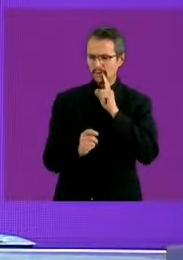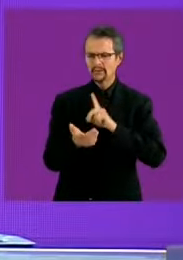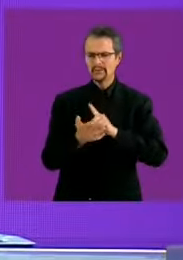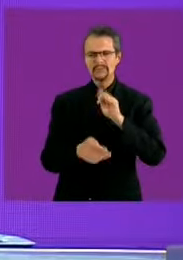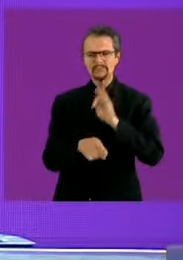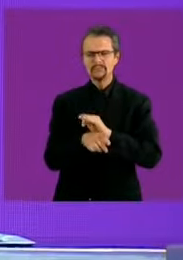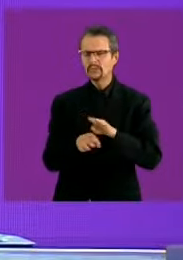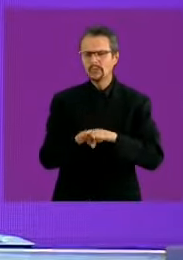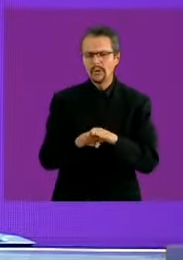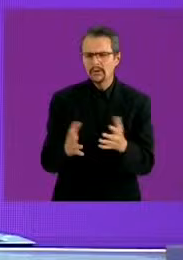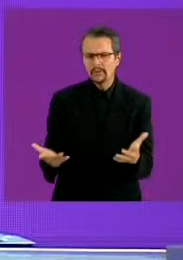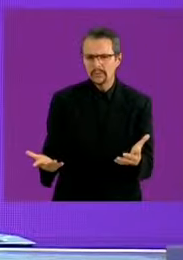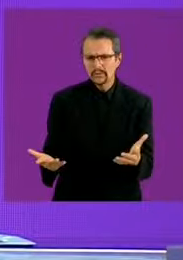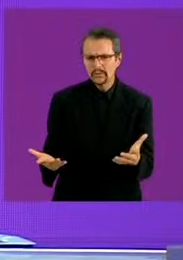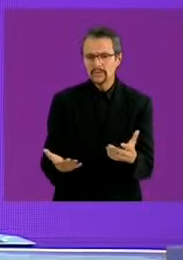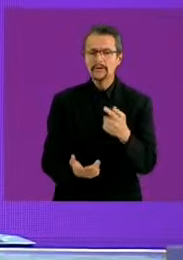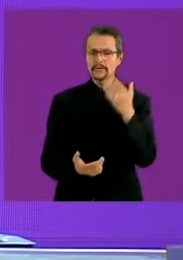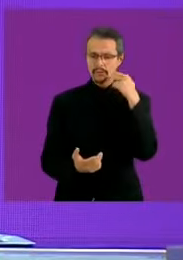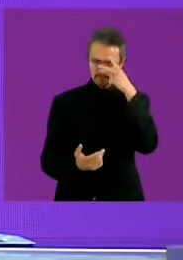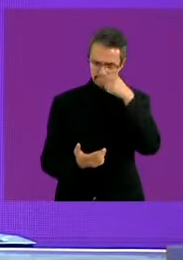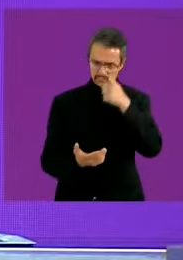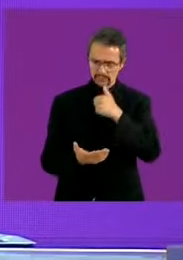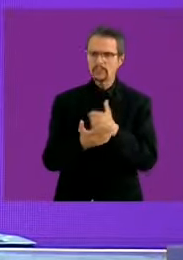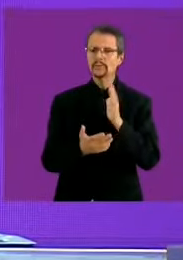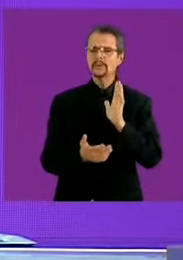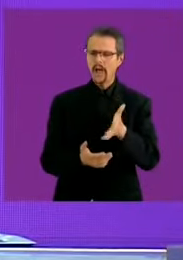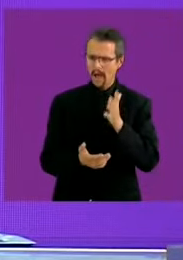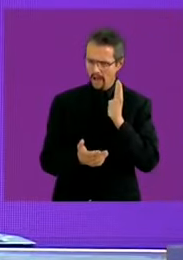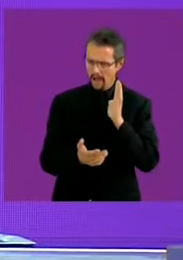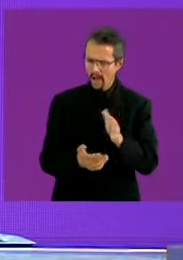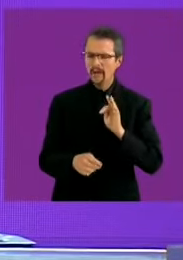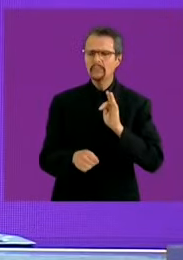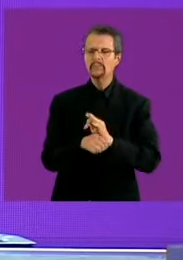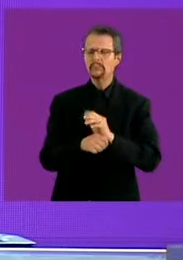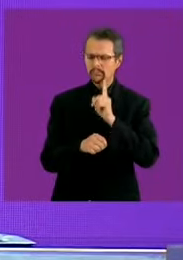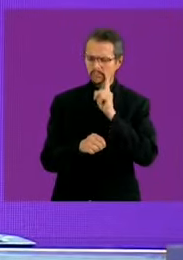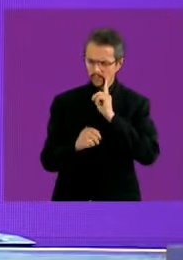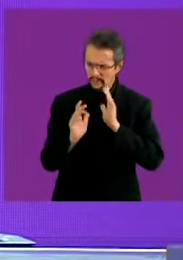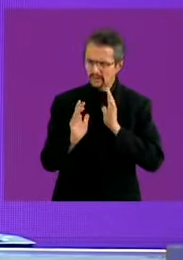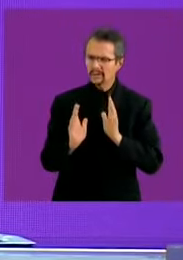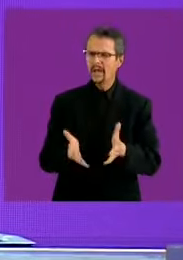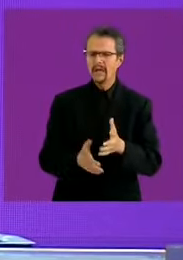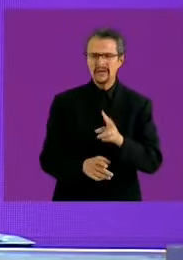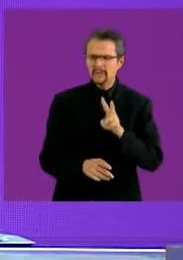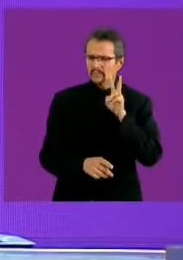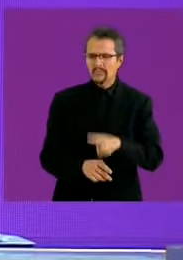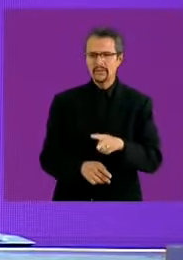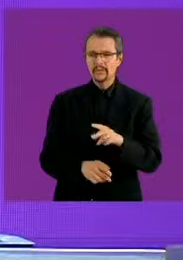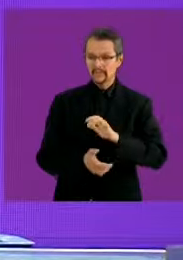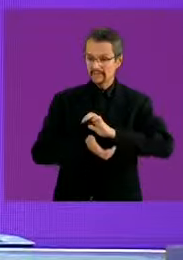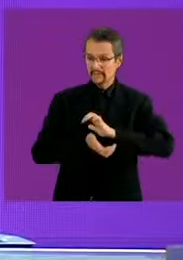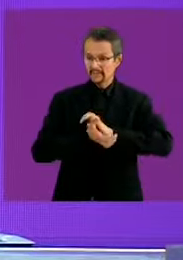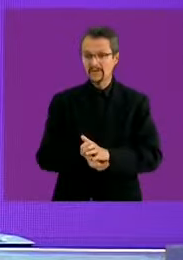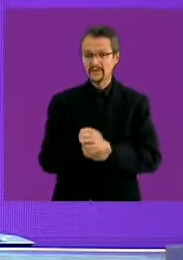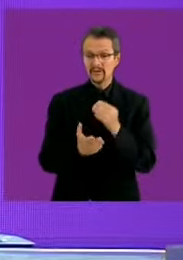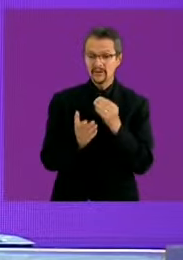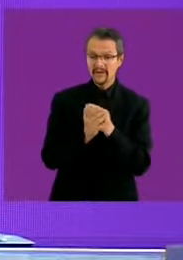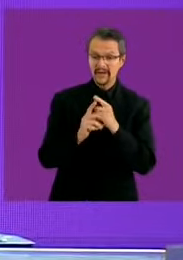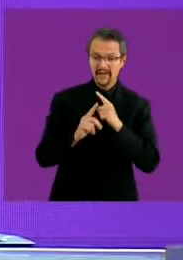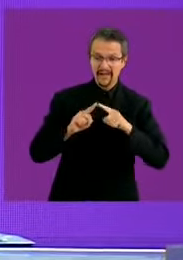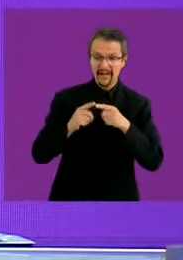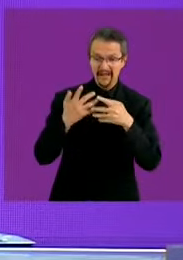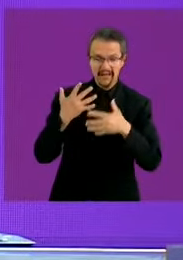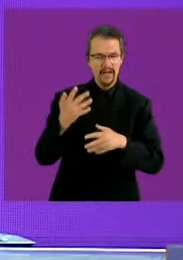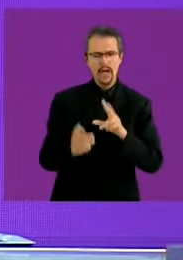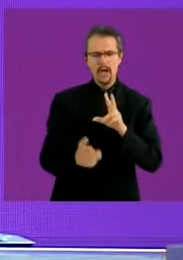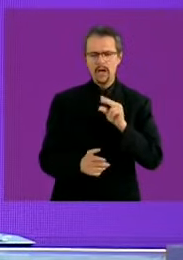lo hicimos en la Ciudad de México estamos totalmente en contra de cualquier forma de discriminación inclusive hay